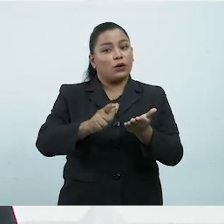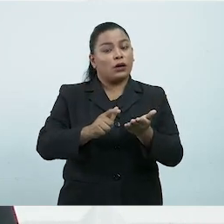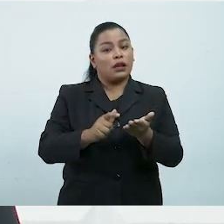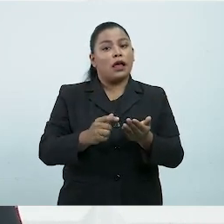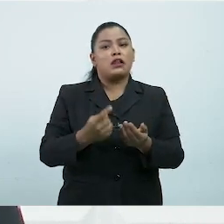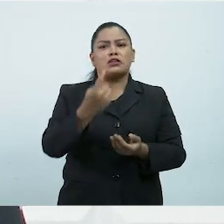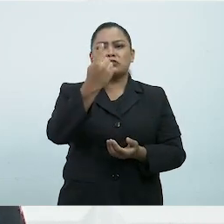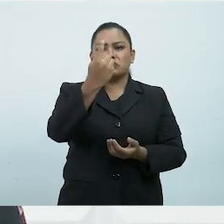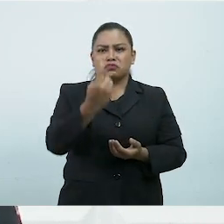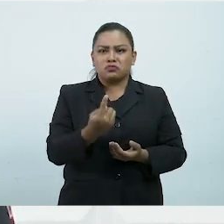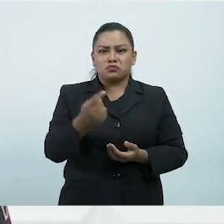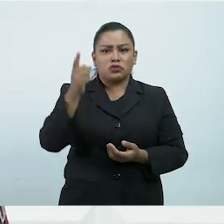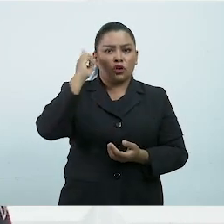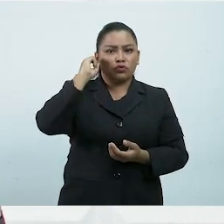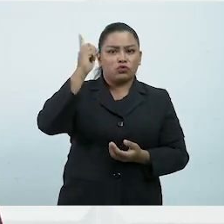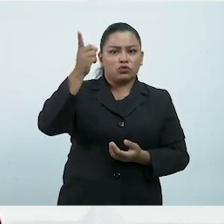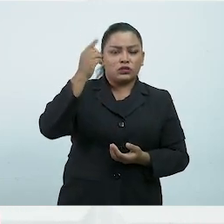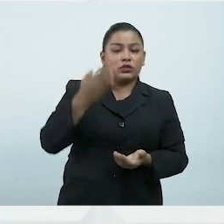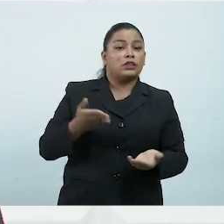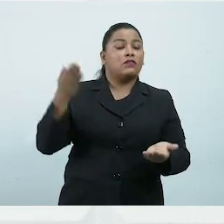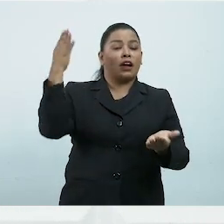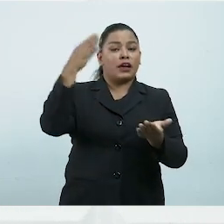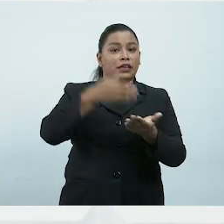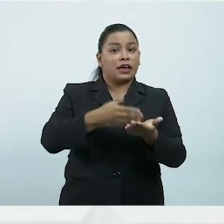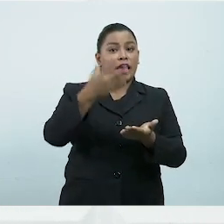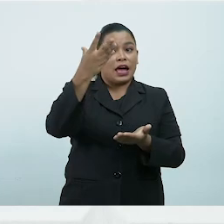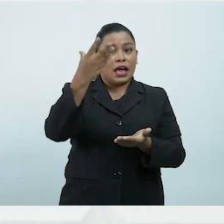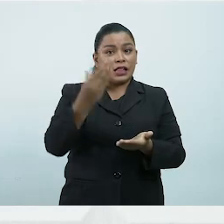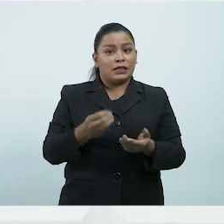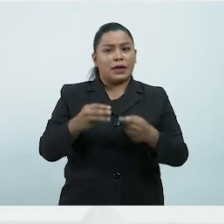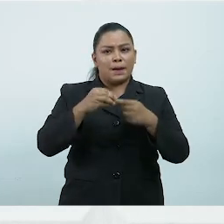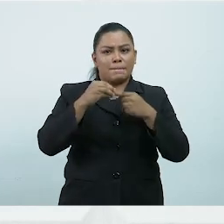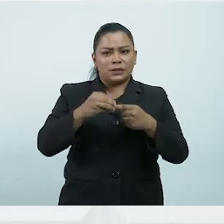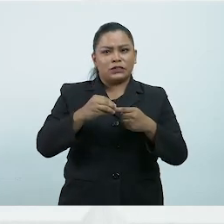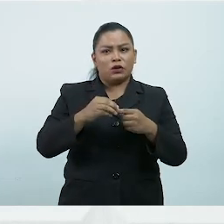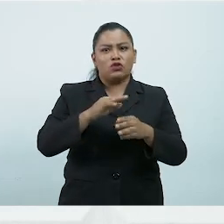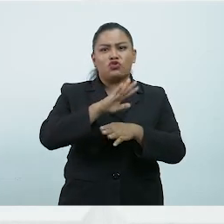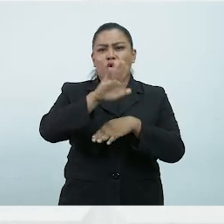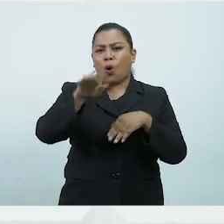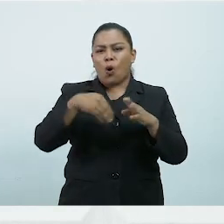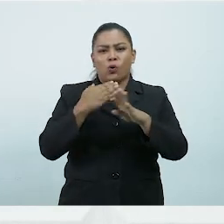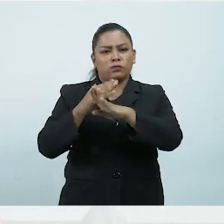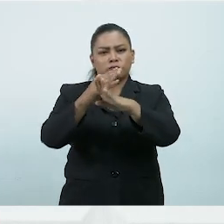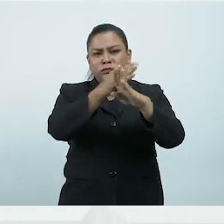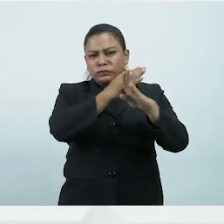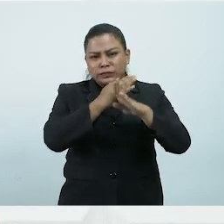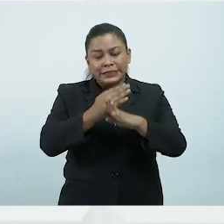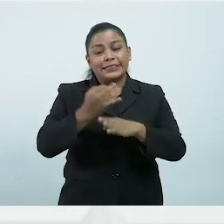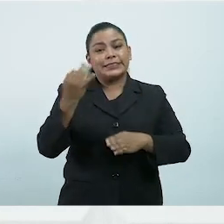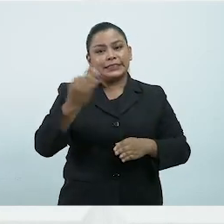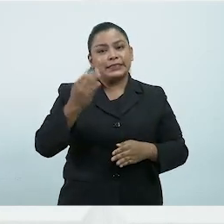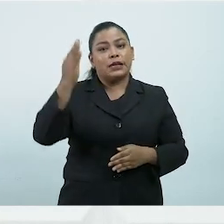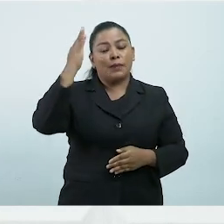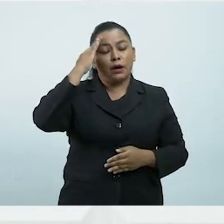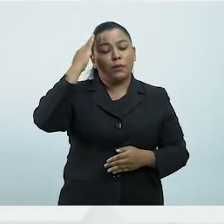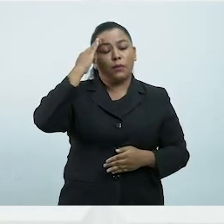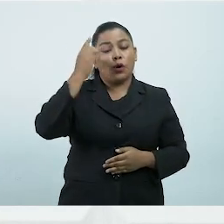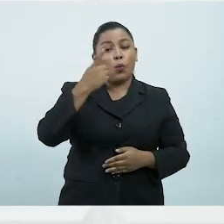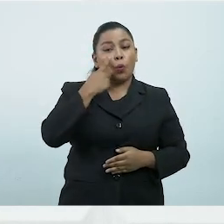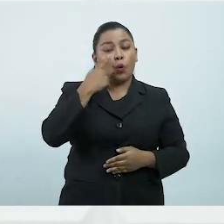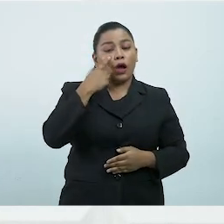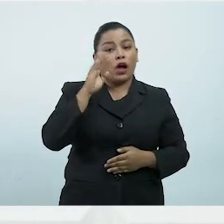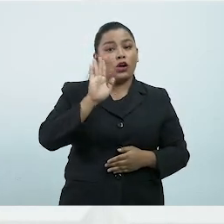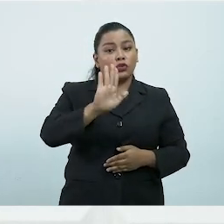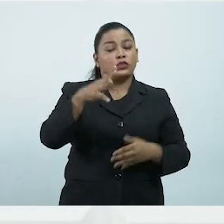presentará a sus instituciones el día señalado, cumpliendo con todas las medidas de bioseguridad con el fin de protegerse y